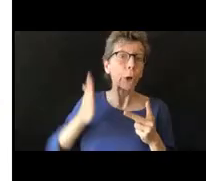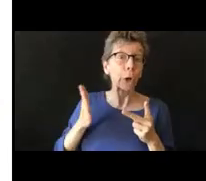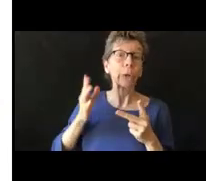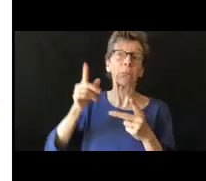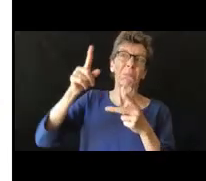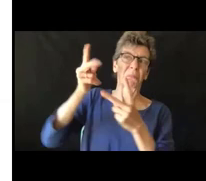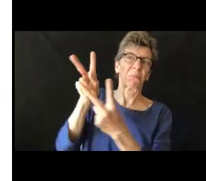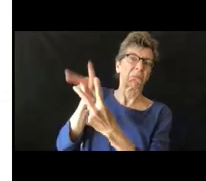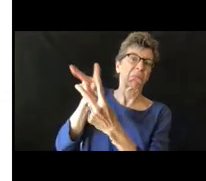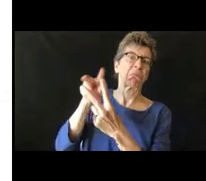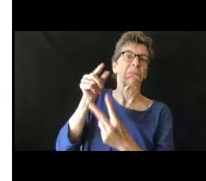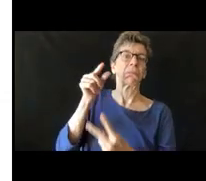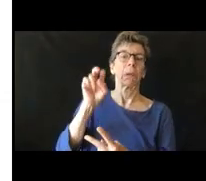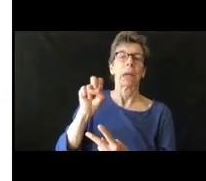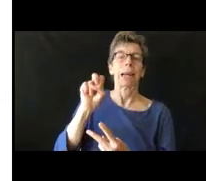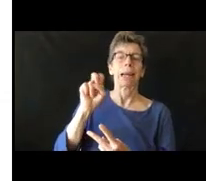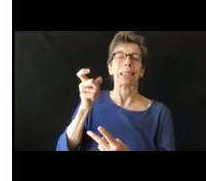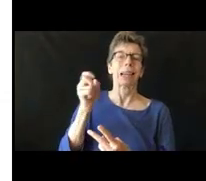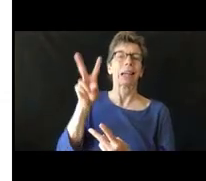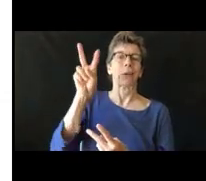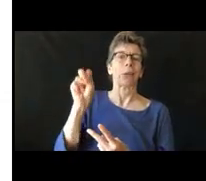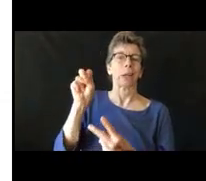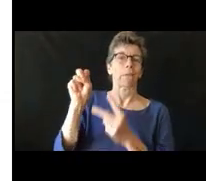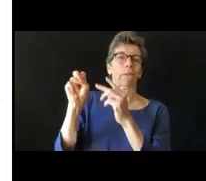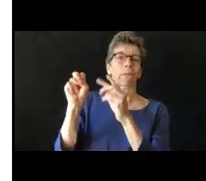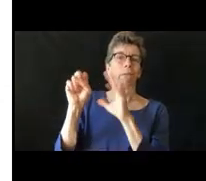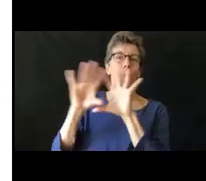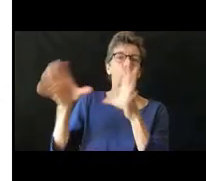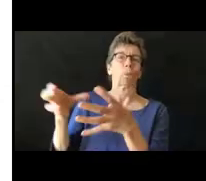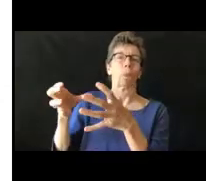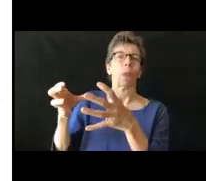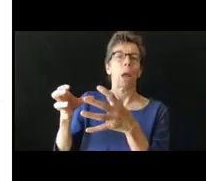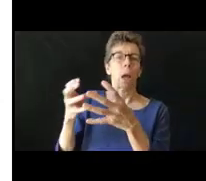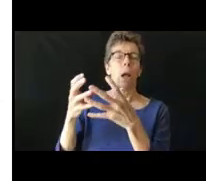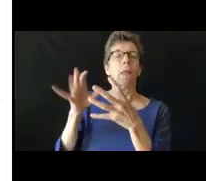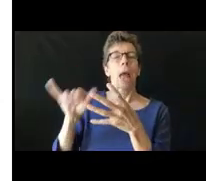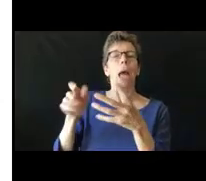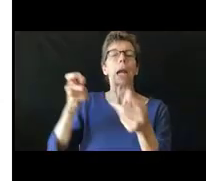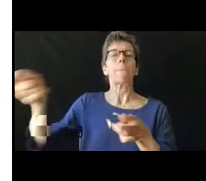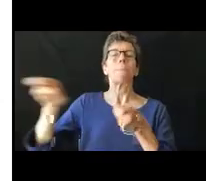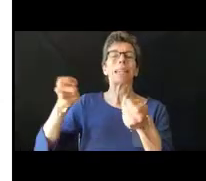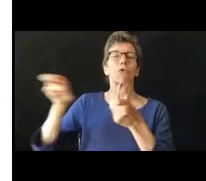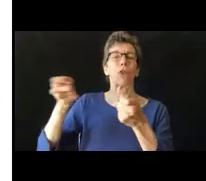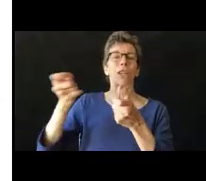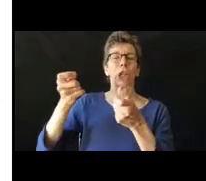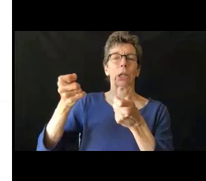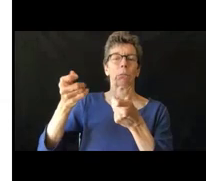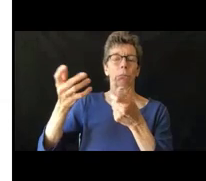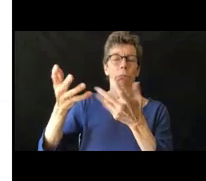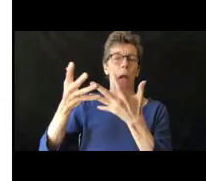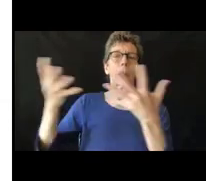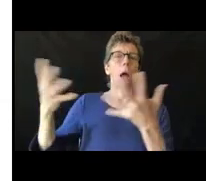gobierno y del gobernador. Entonces, hay tantas cosas que pueden ocurrir y en nuestro propio estado,